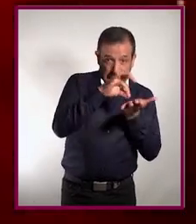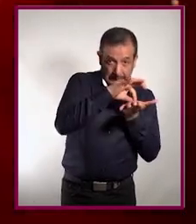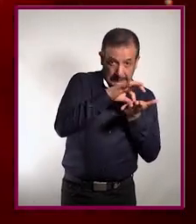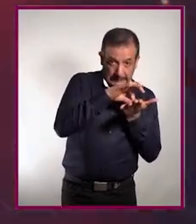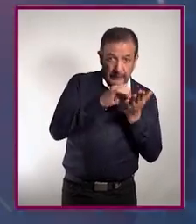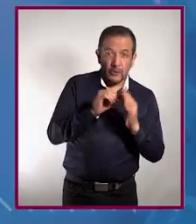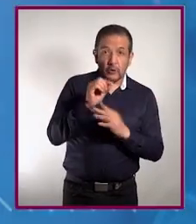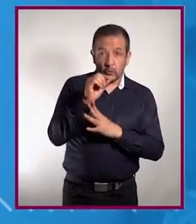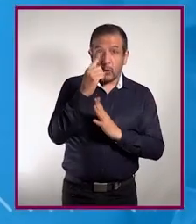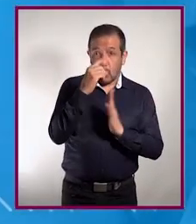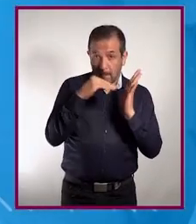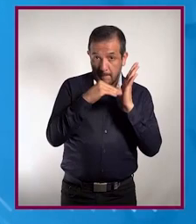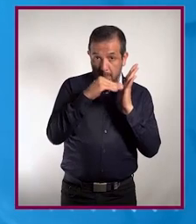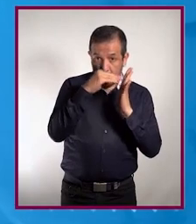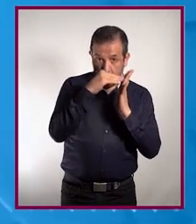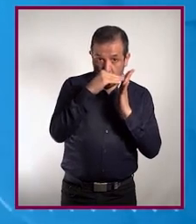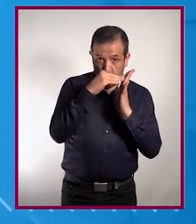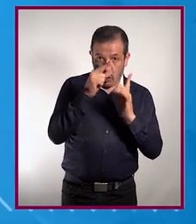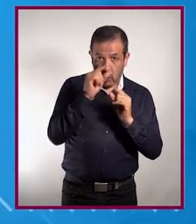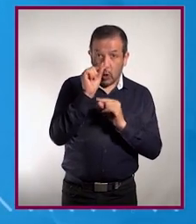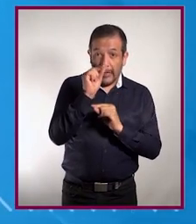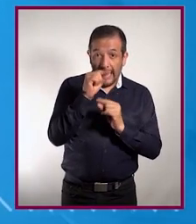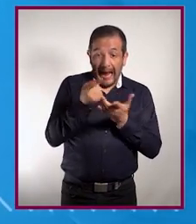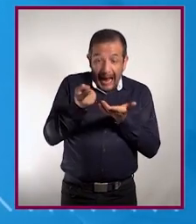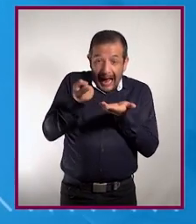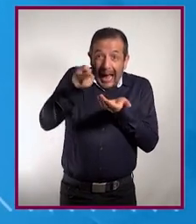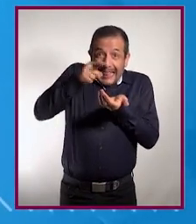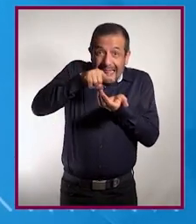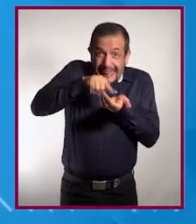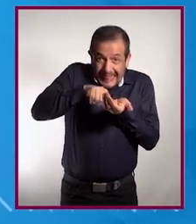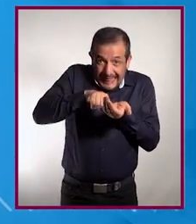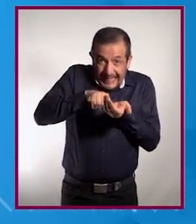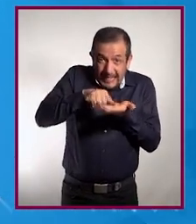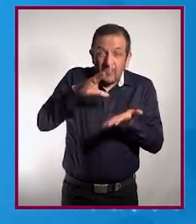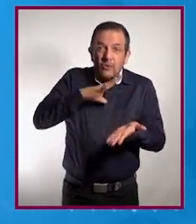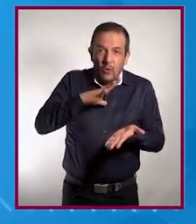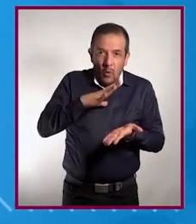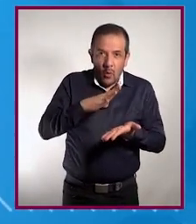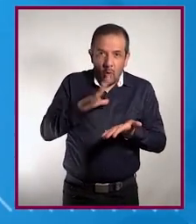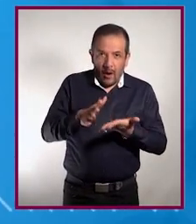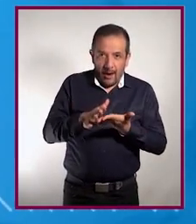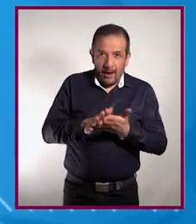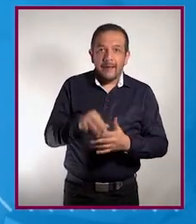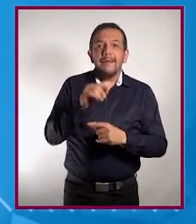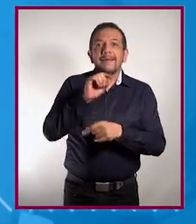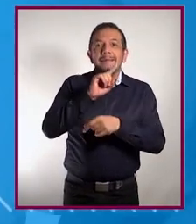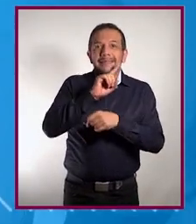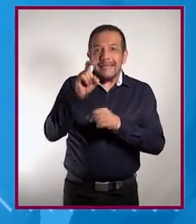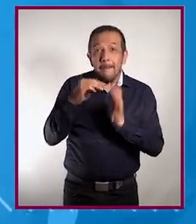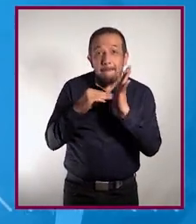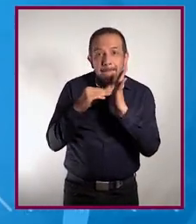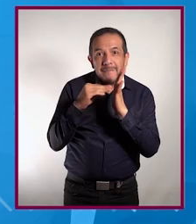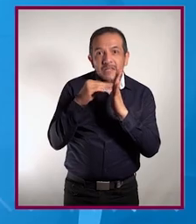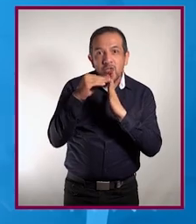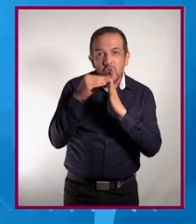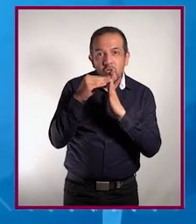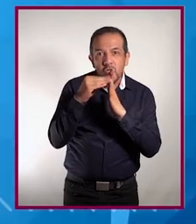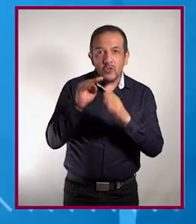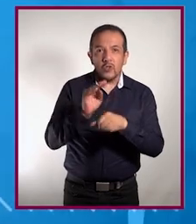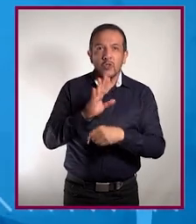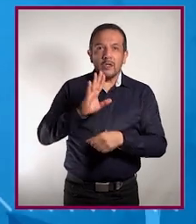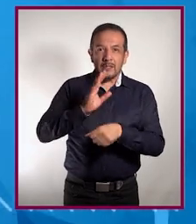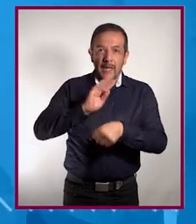cabeza de alfiler en donde cabían un millón de bacterias, cabrían 100 millones, por ejemplo, del coronavirus. Para que te des una idea,